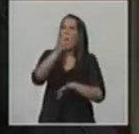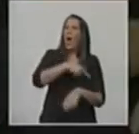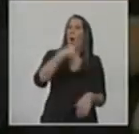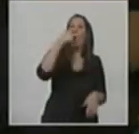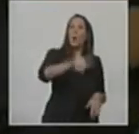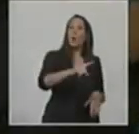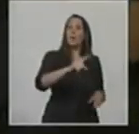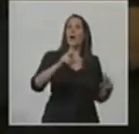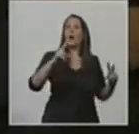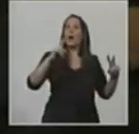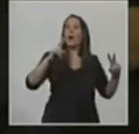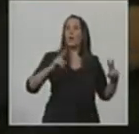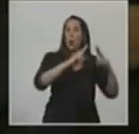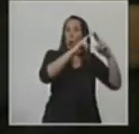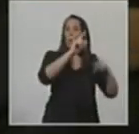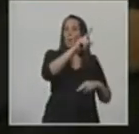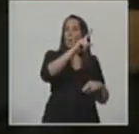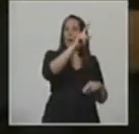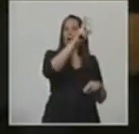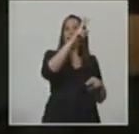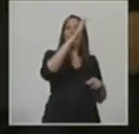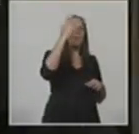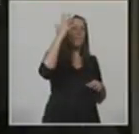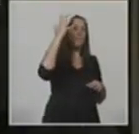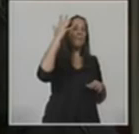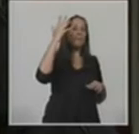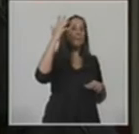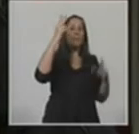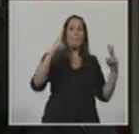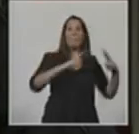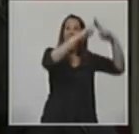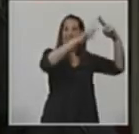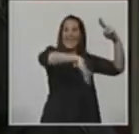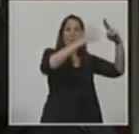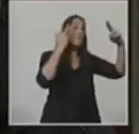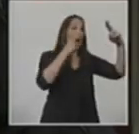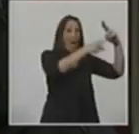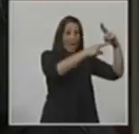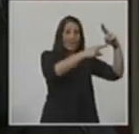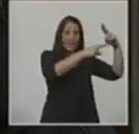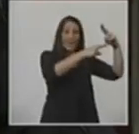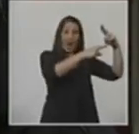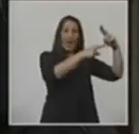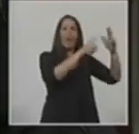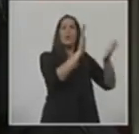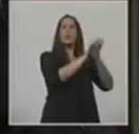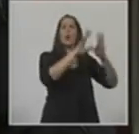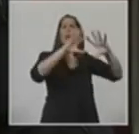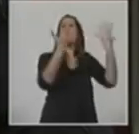climático en París. Demostrando nuestra profunda convicción en la defensa del medio ambiente.